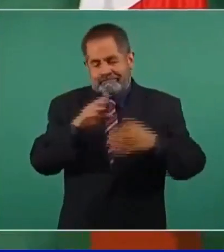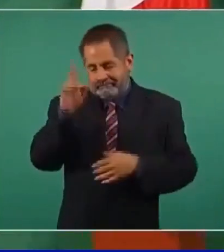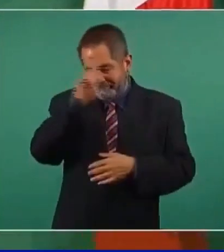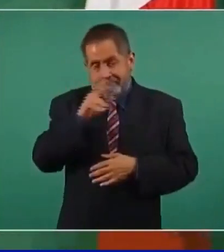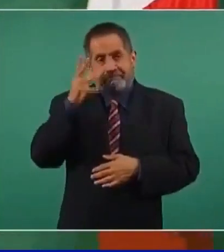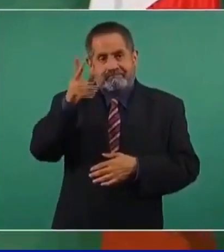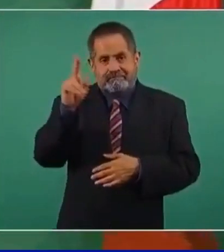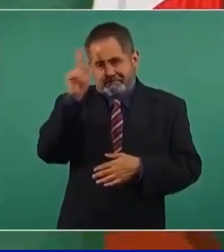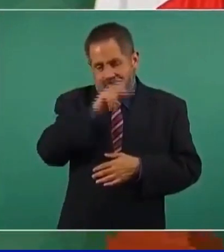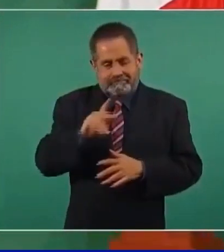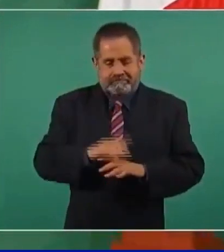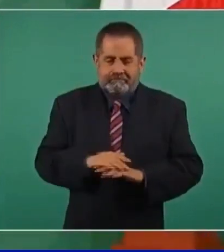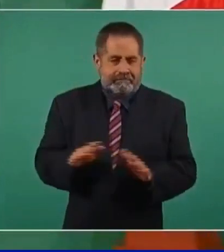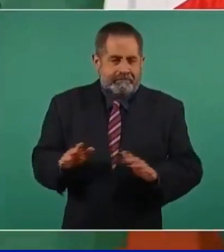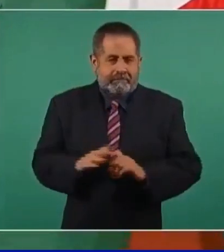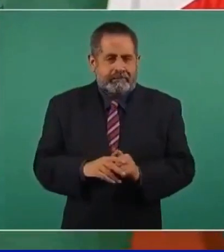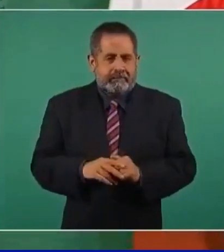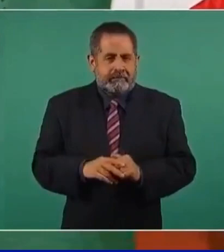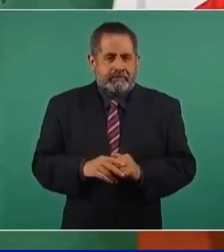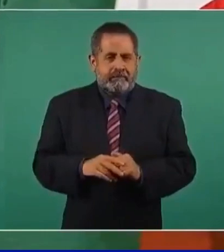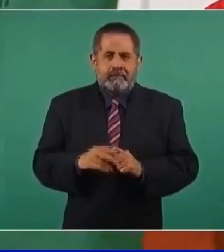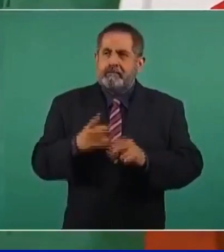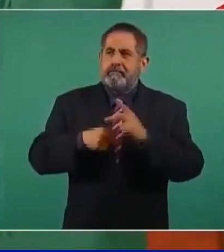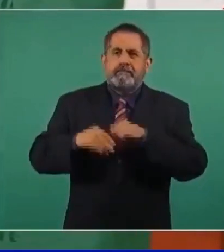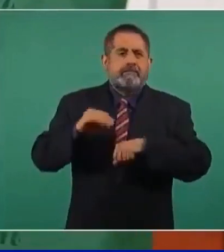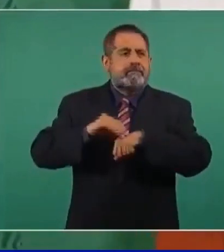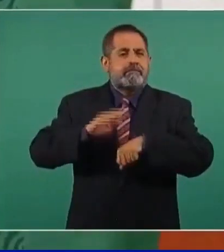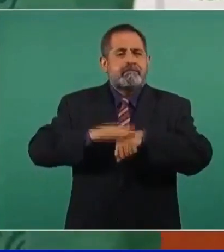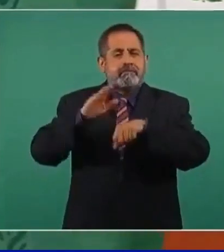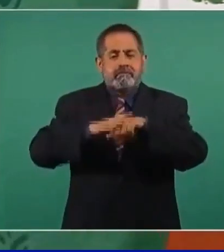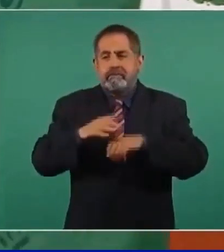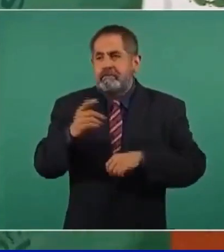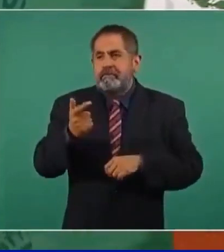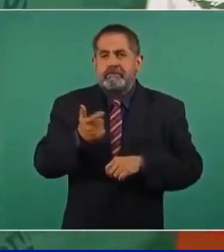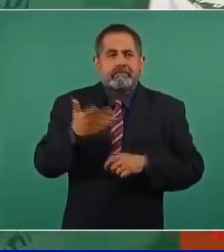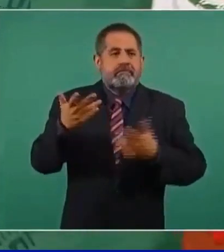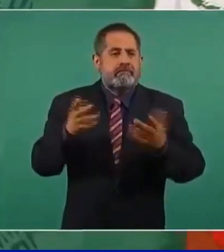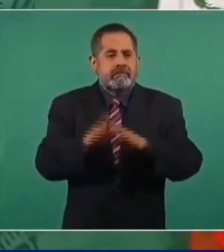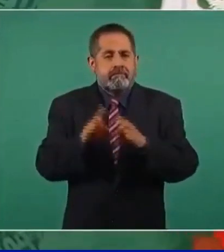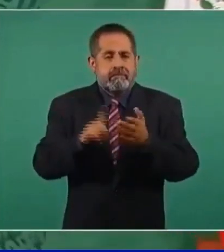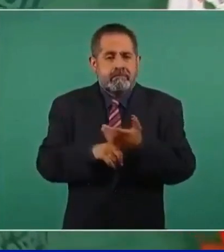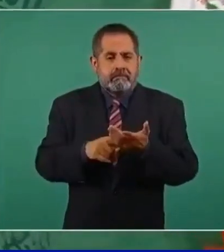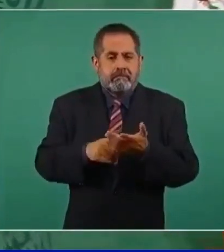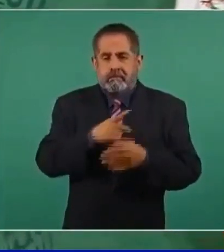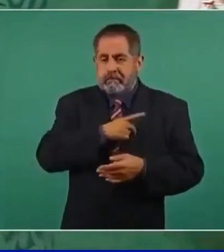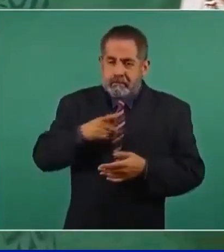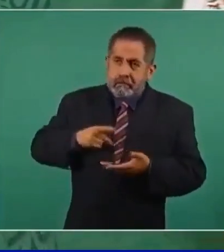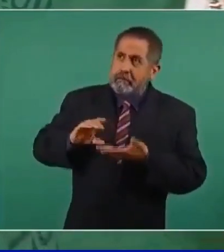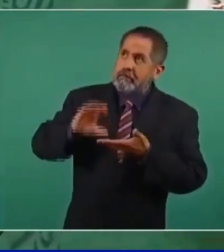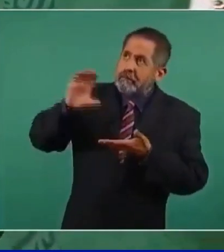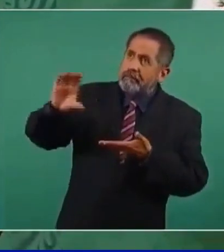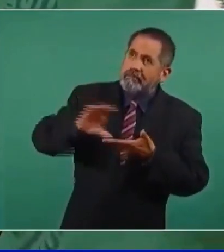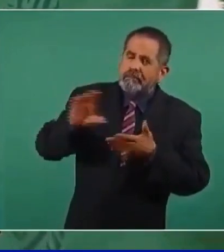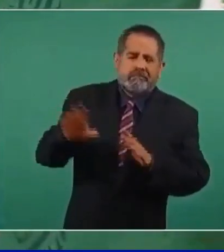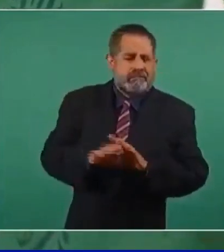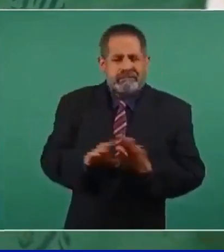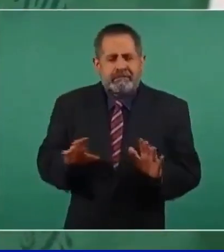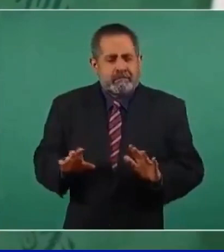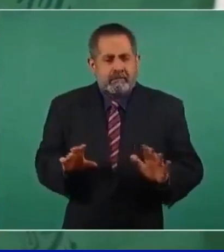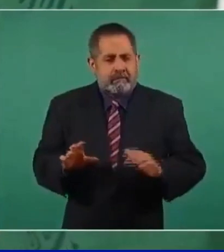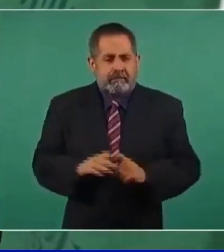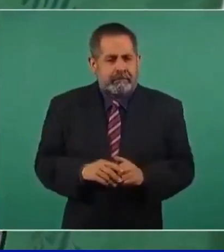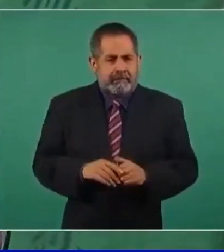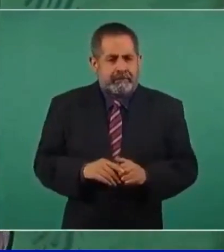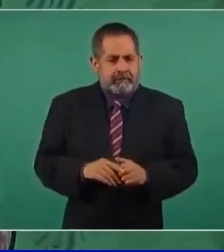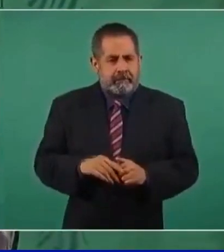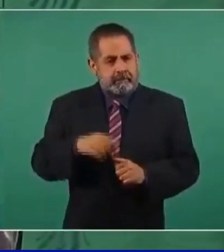a largo plazo. incrementa el costo del servicio de la deuda. Entonces, todas